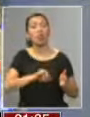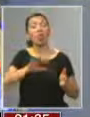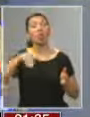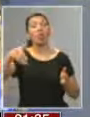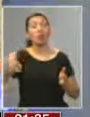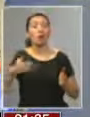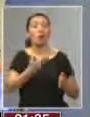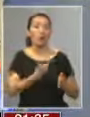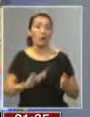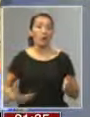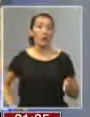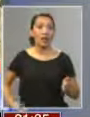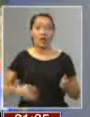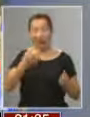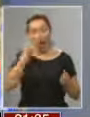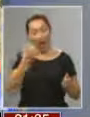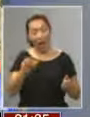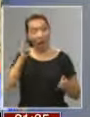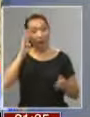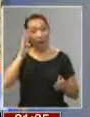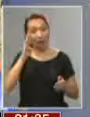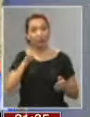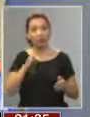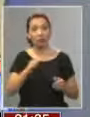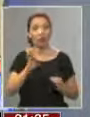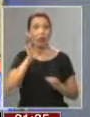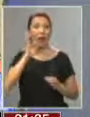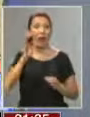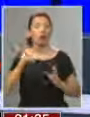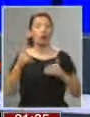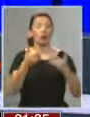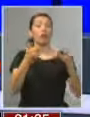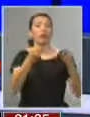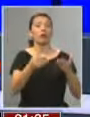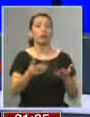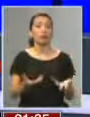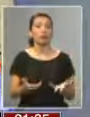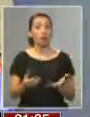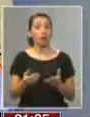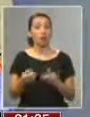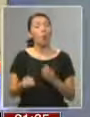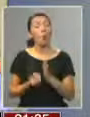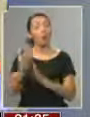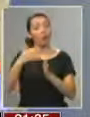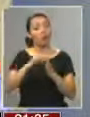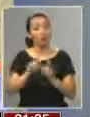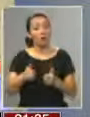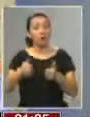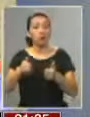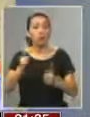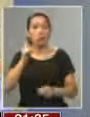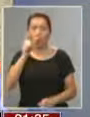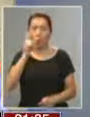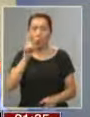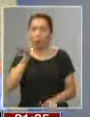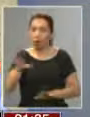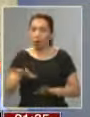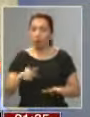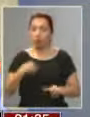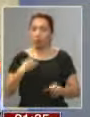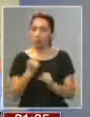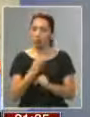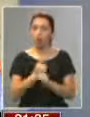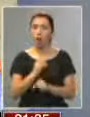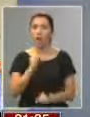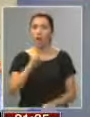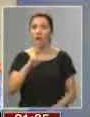vinieron los gobiernos del lago y la bachelet hicieron más ricos a los más ricos. ¿Y está resultando la nueva mayoría? Yo creo que sí. ¿Saben? Una sola cosa. Yo vengo del mundo obrero,